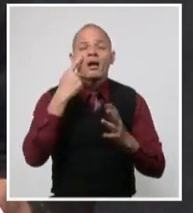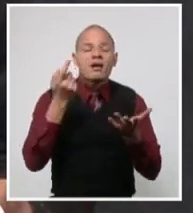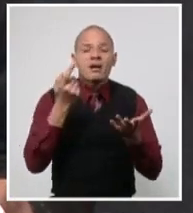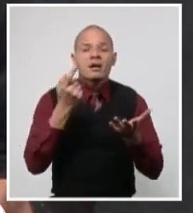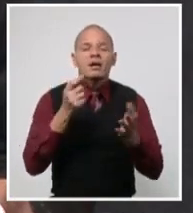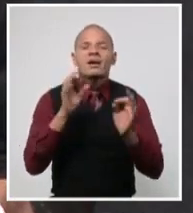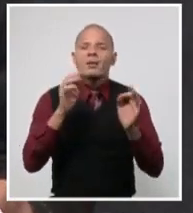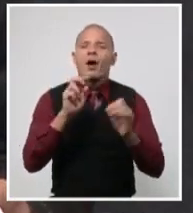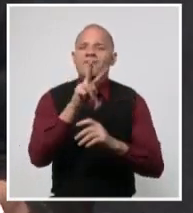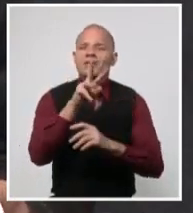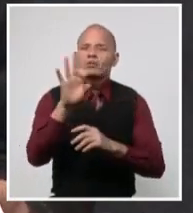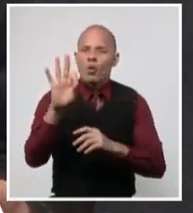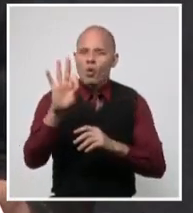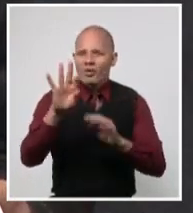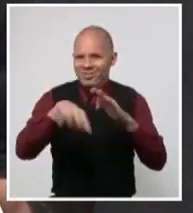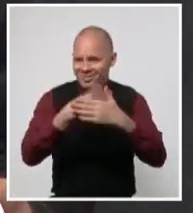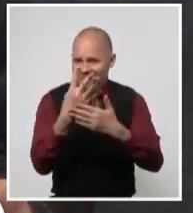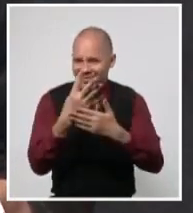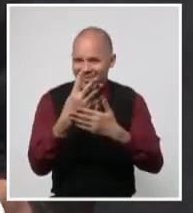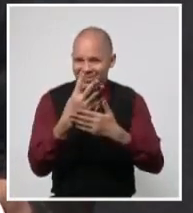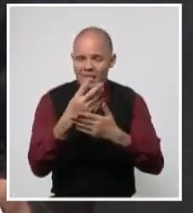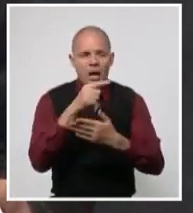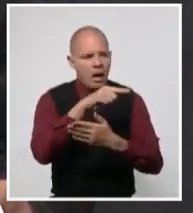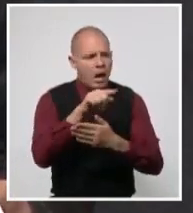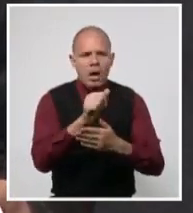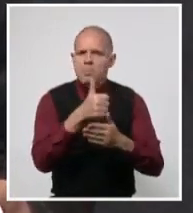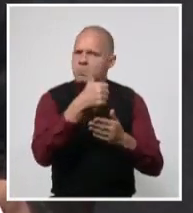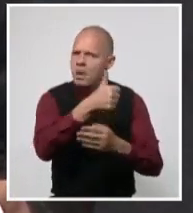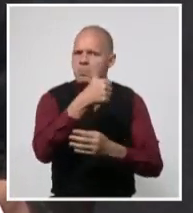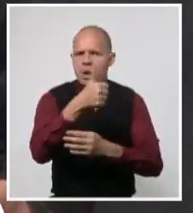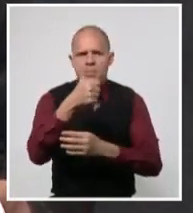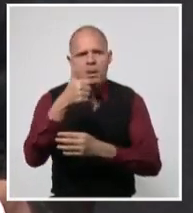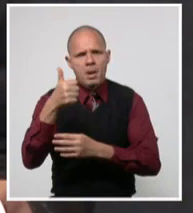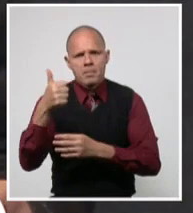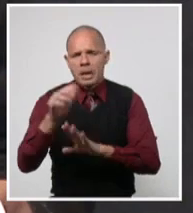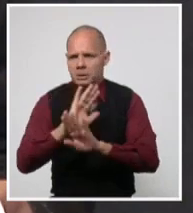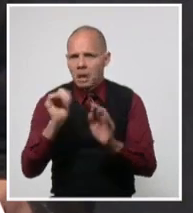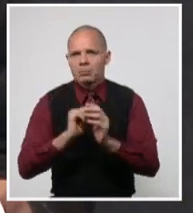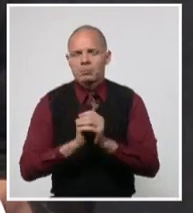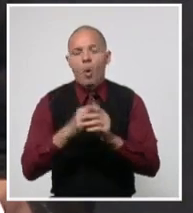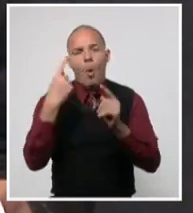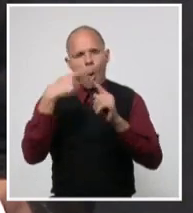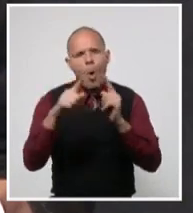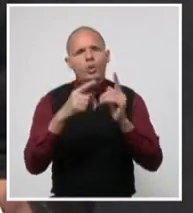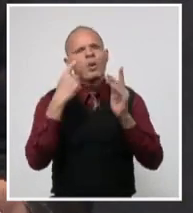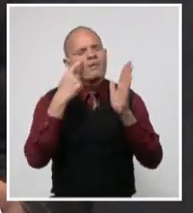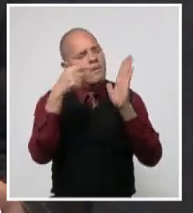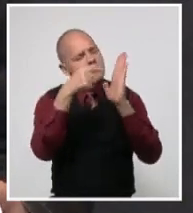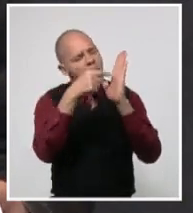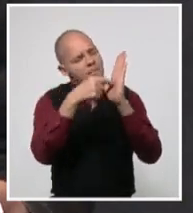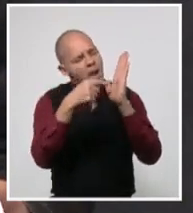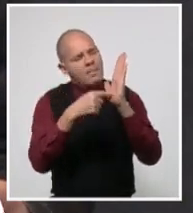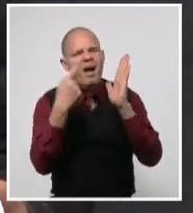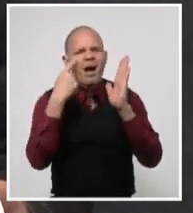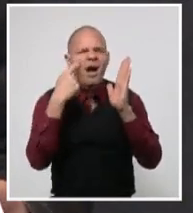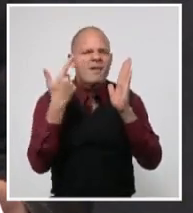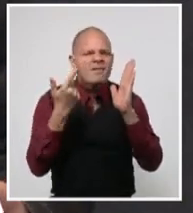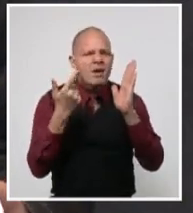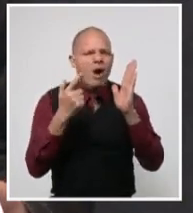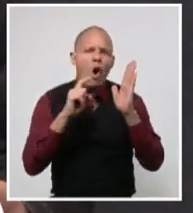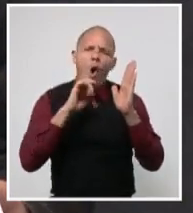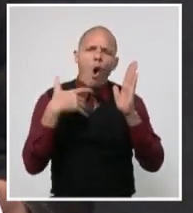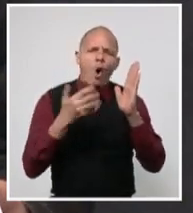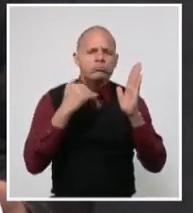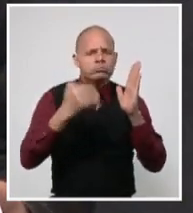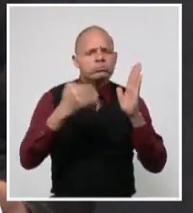comportamiento y el cumplimiento de los indicadores sanitarios que miden el desarrollo de la pandemia en las